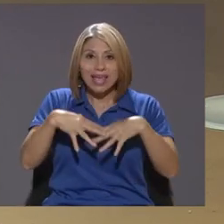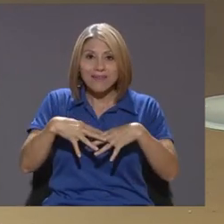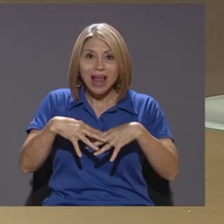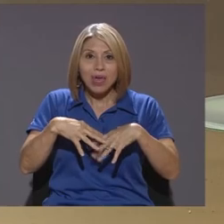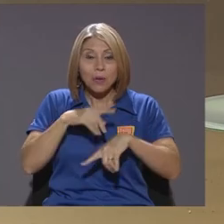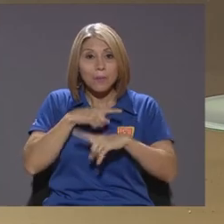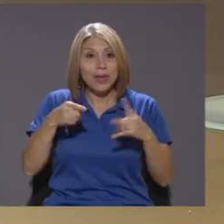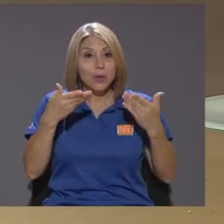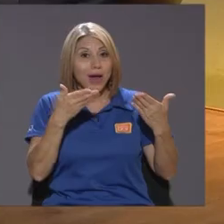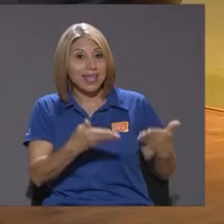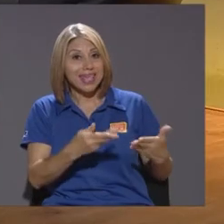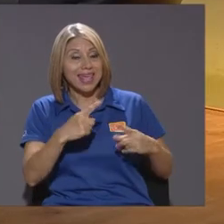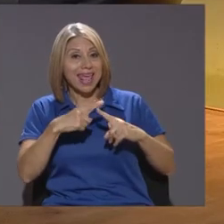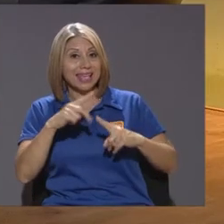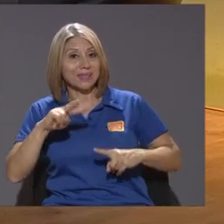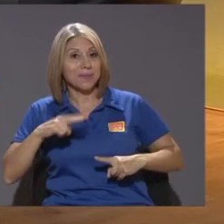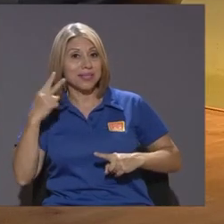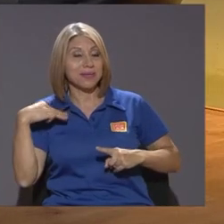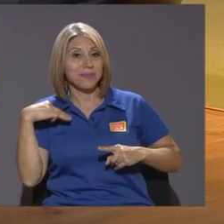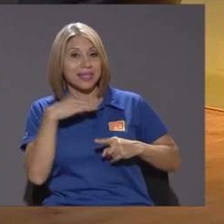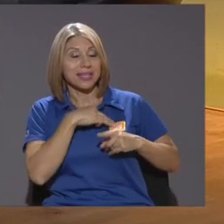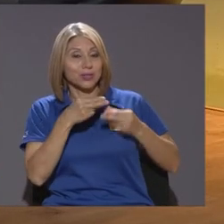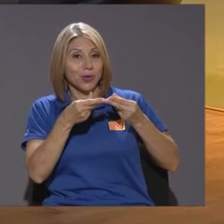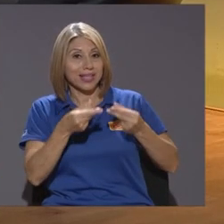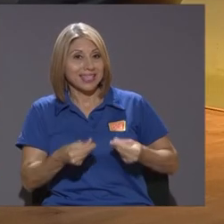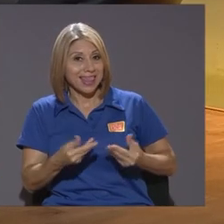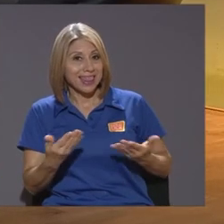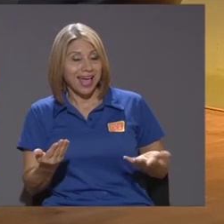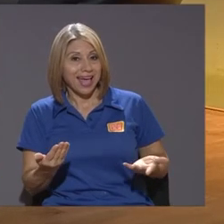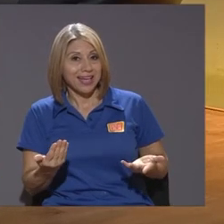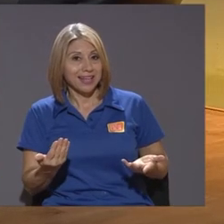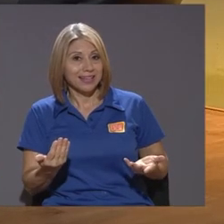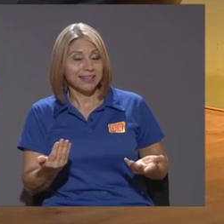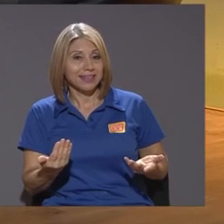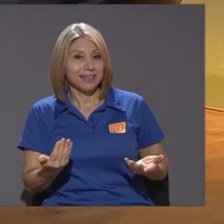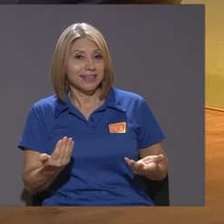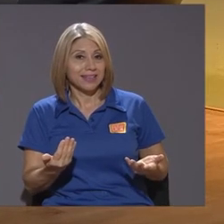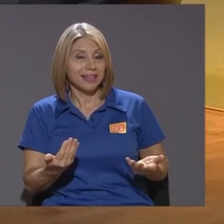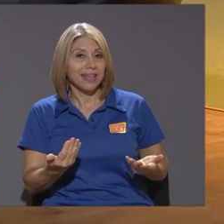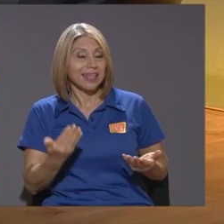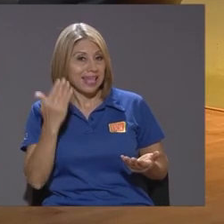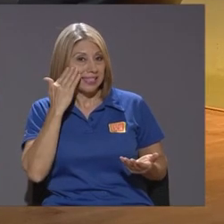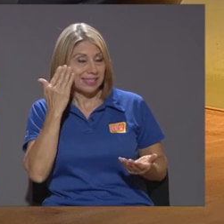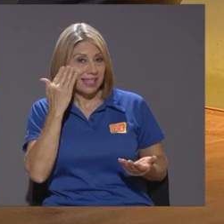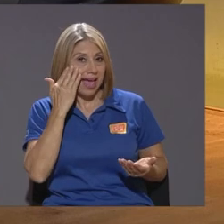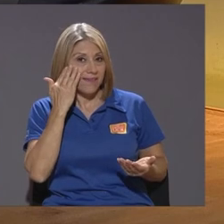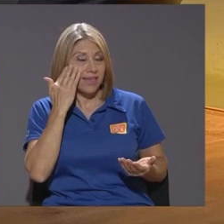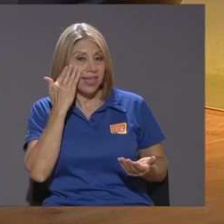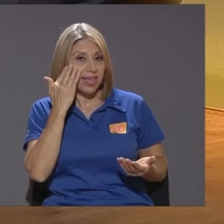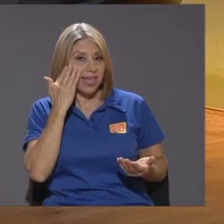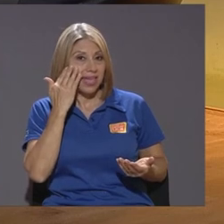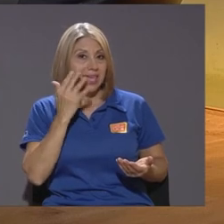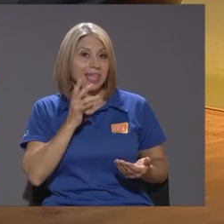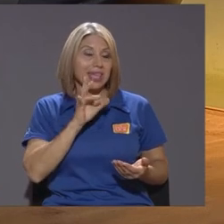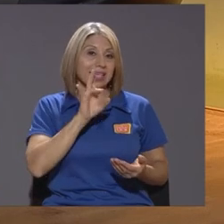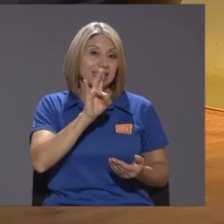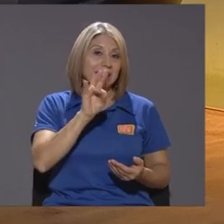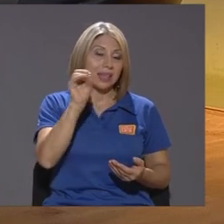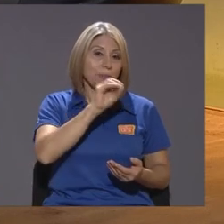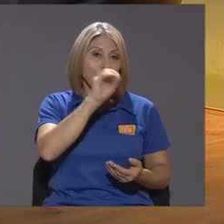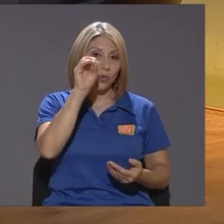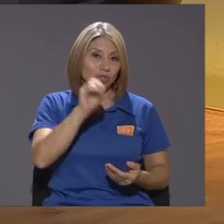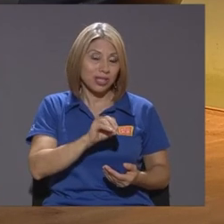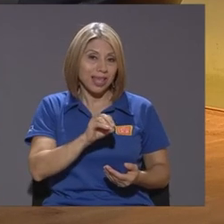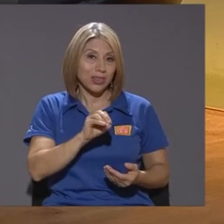tengo un ex viceministro de Hacienda que que sabe que 7% de